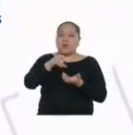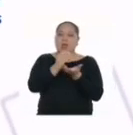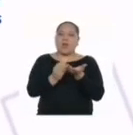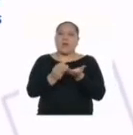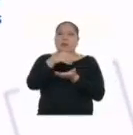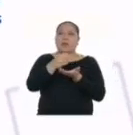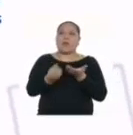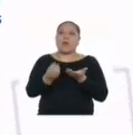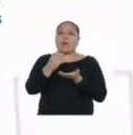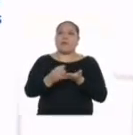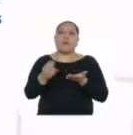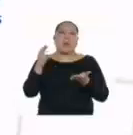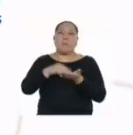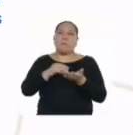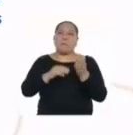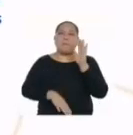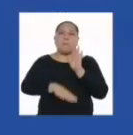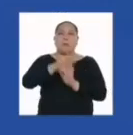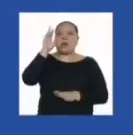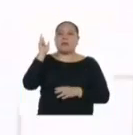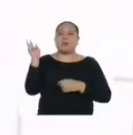vitamina C porque son cítricos.